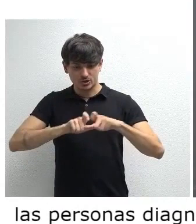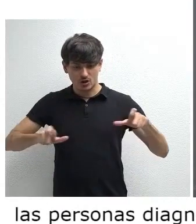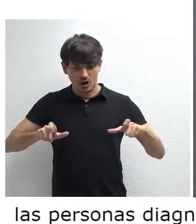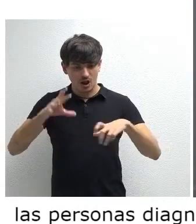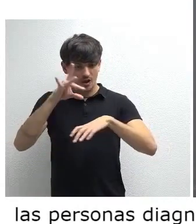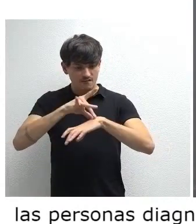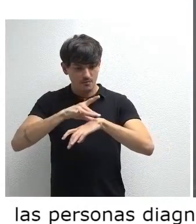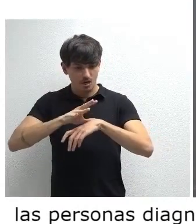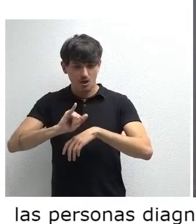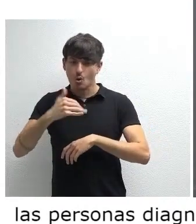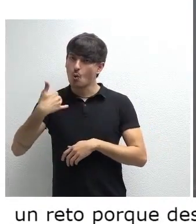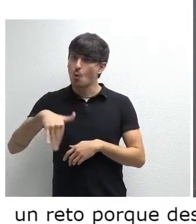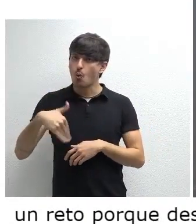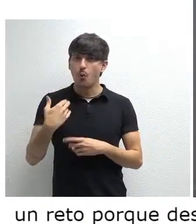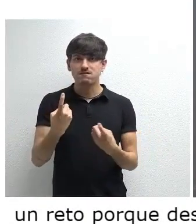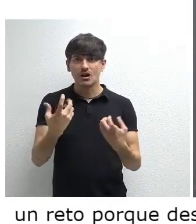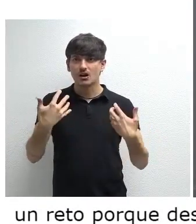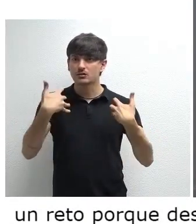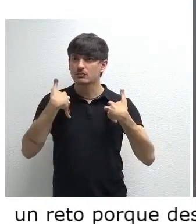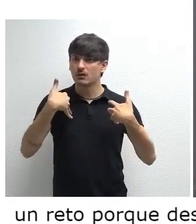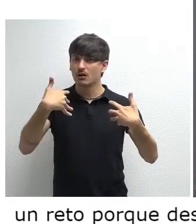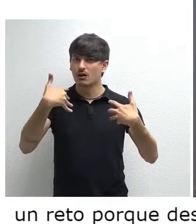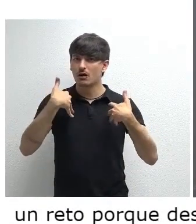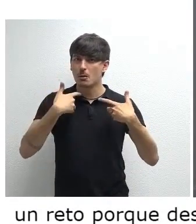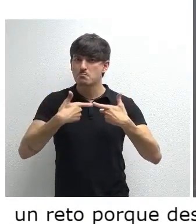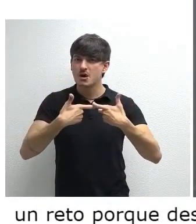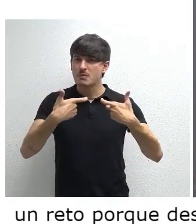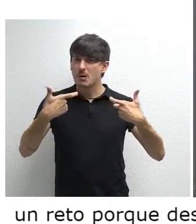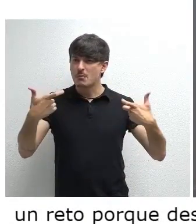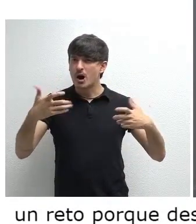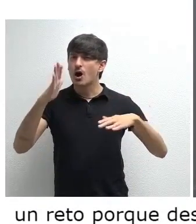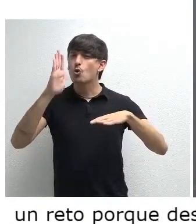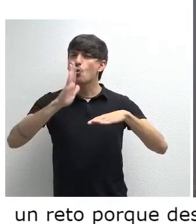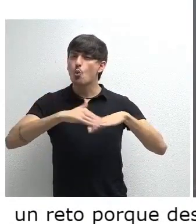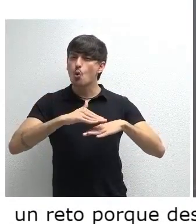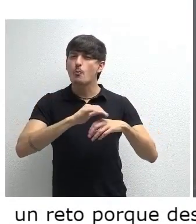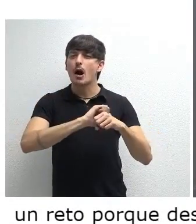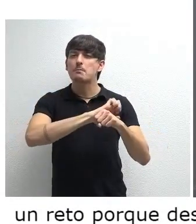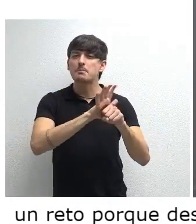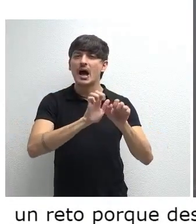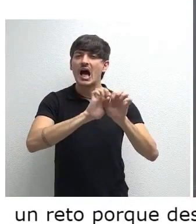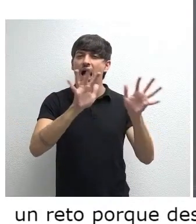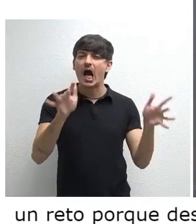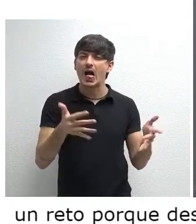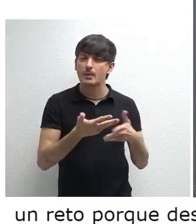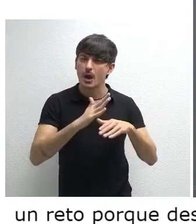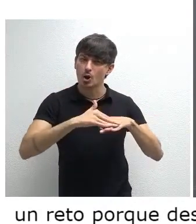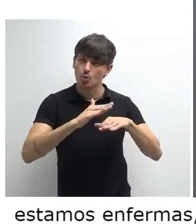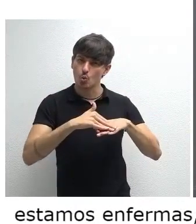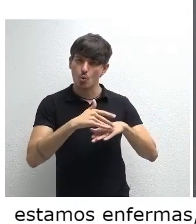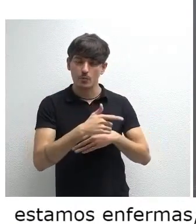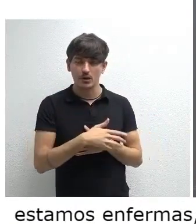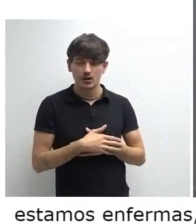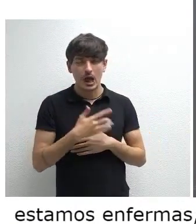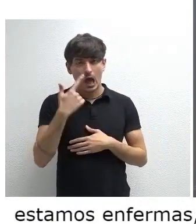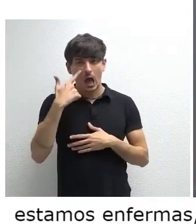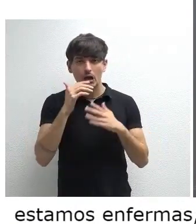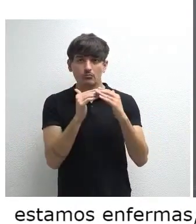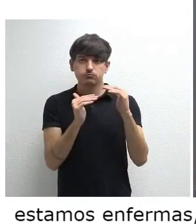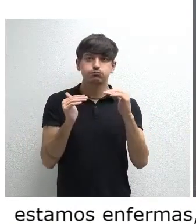nos queda un bagaje de sufrimiento aumentado por la situación de la pandemia y que seamos capaces de salir de esto.